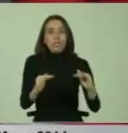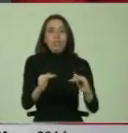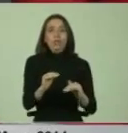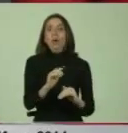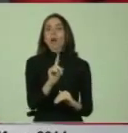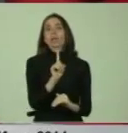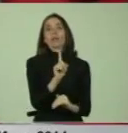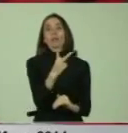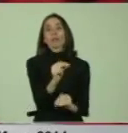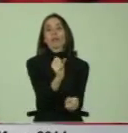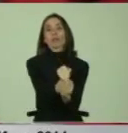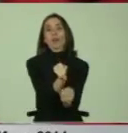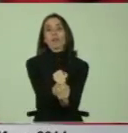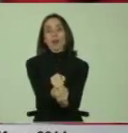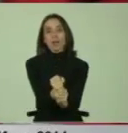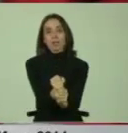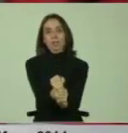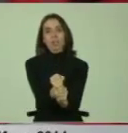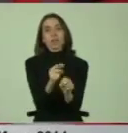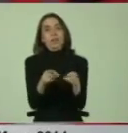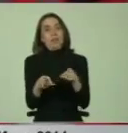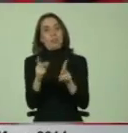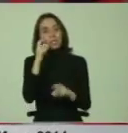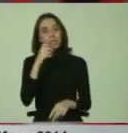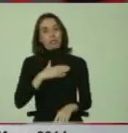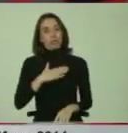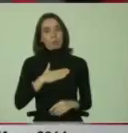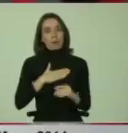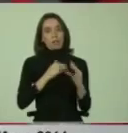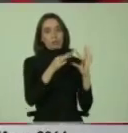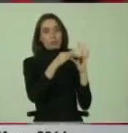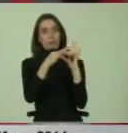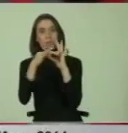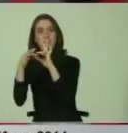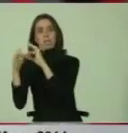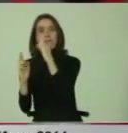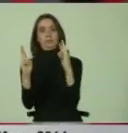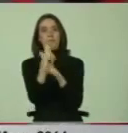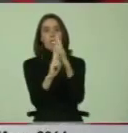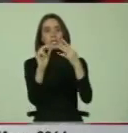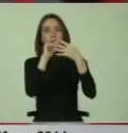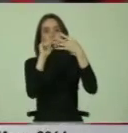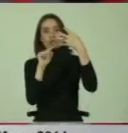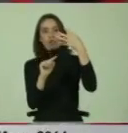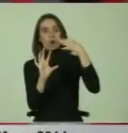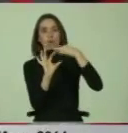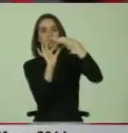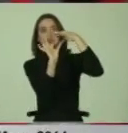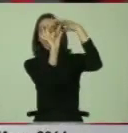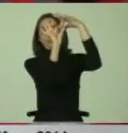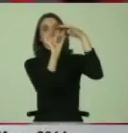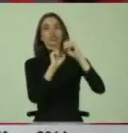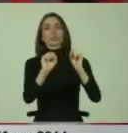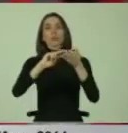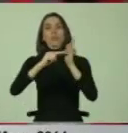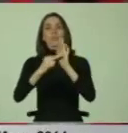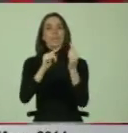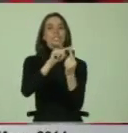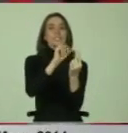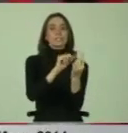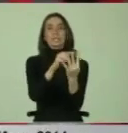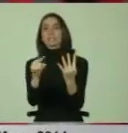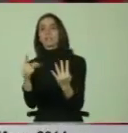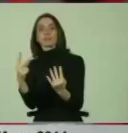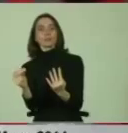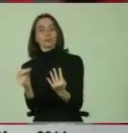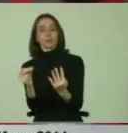trabajar. Esto nos habla de que los derechos humanos son interdependientes, son indivisibles y por tanto hay que desarrollar políticas